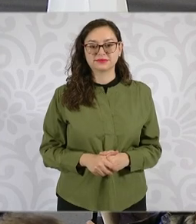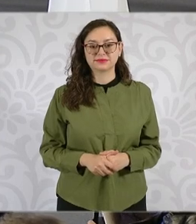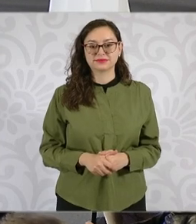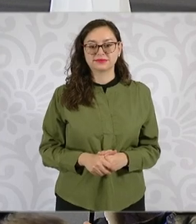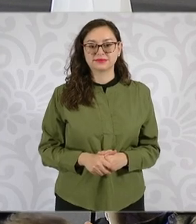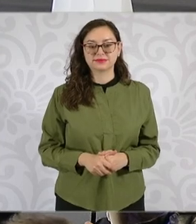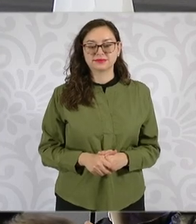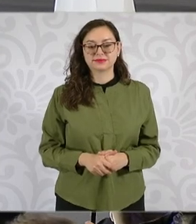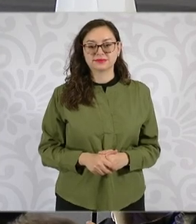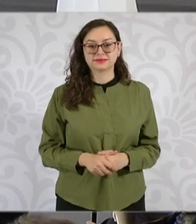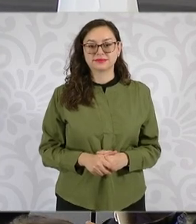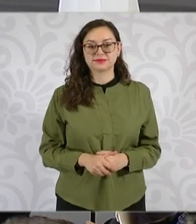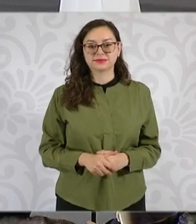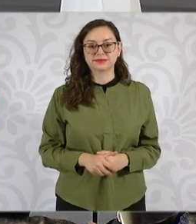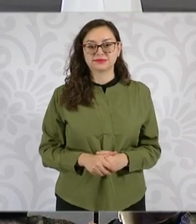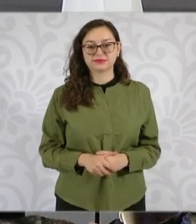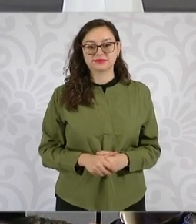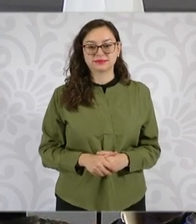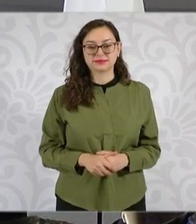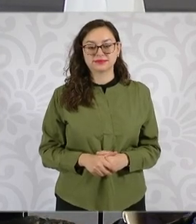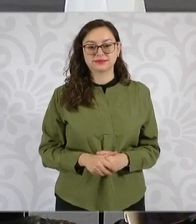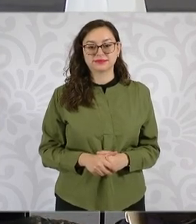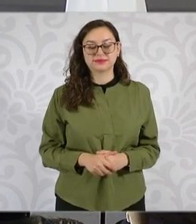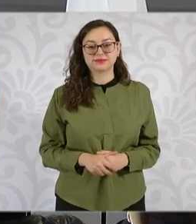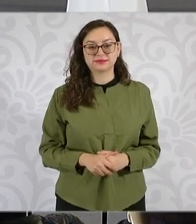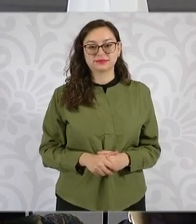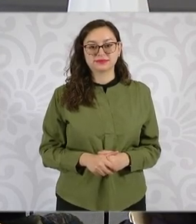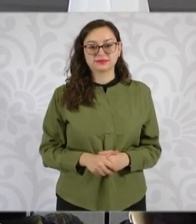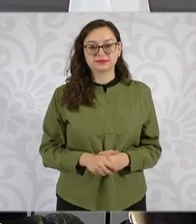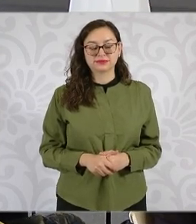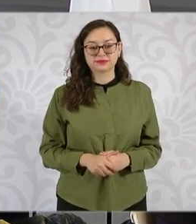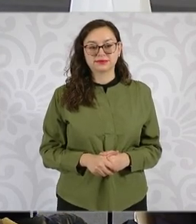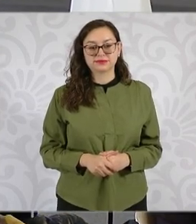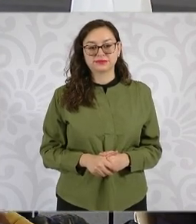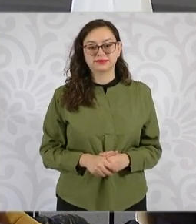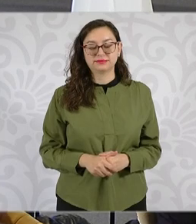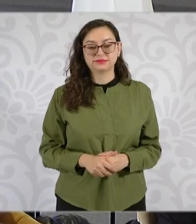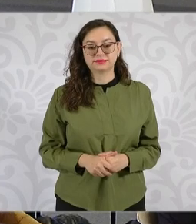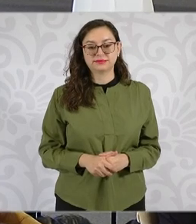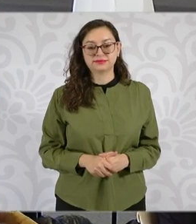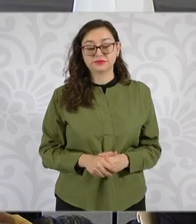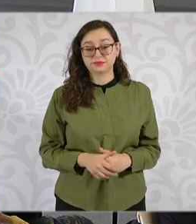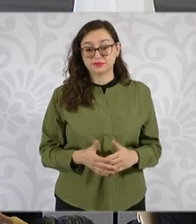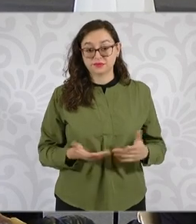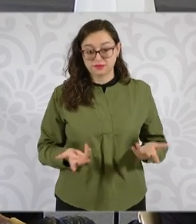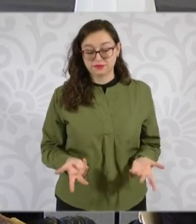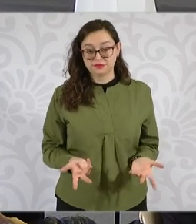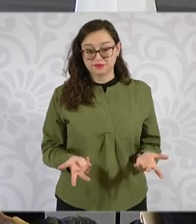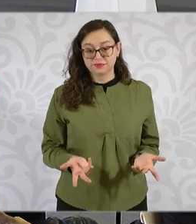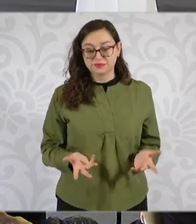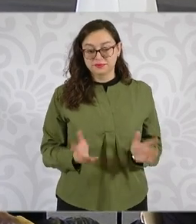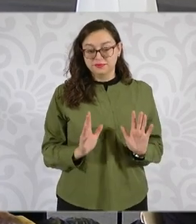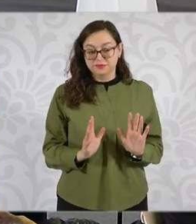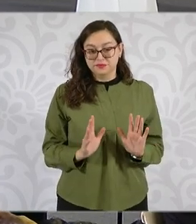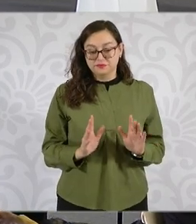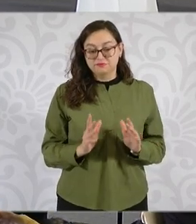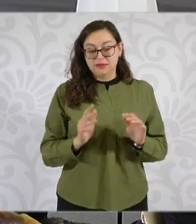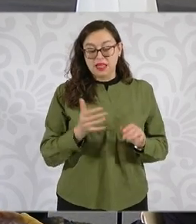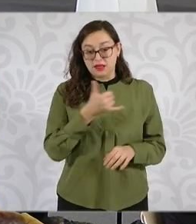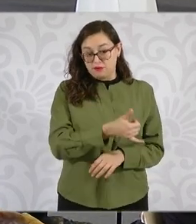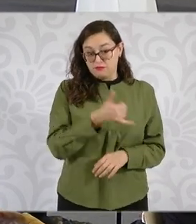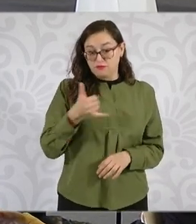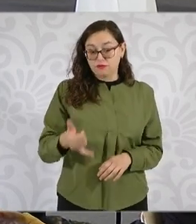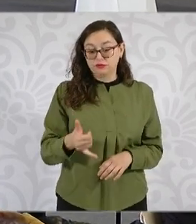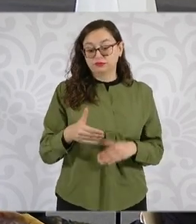Bueno, comenzaríamos comentándoles lo que tenemos proyectado en el Infonavit